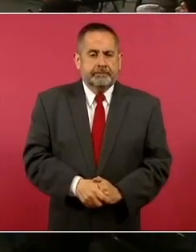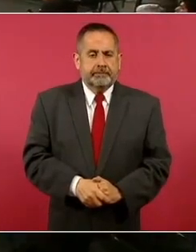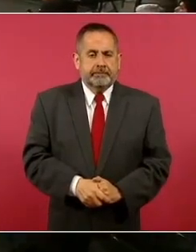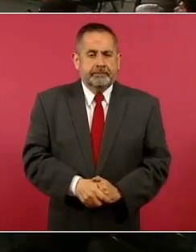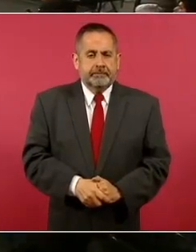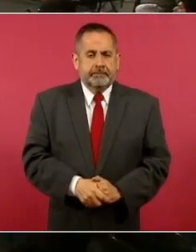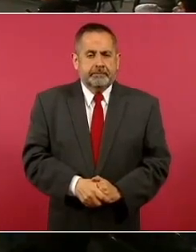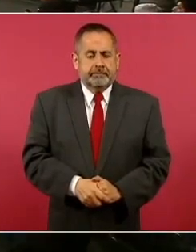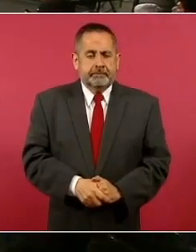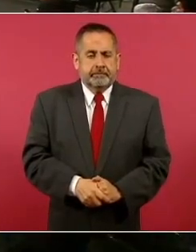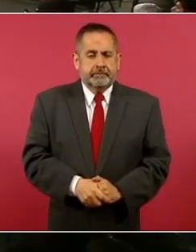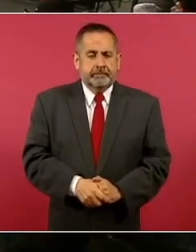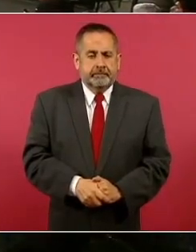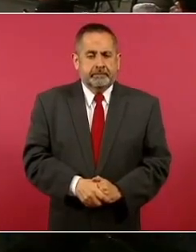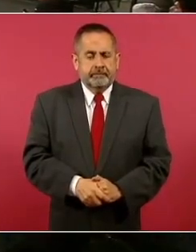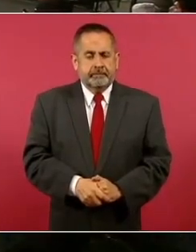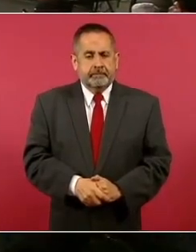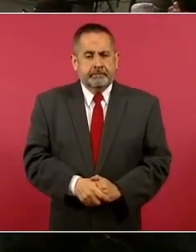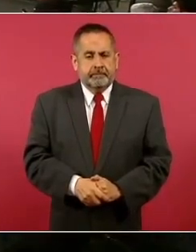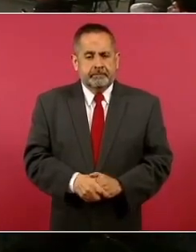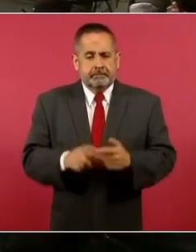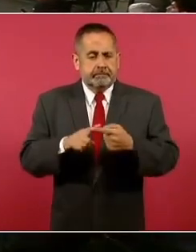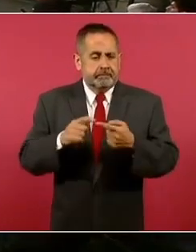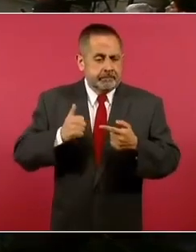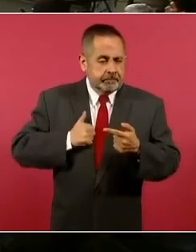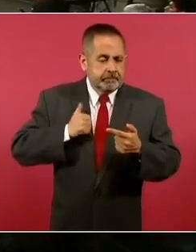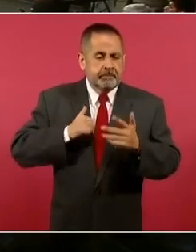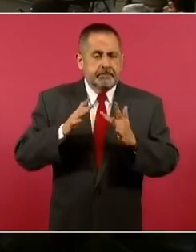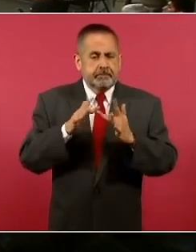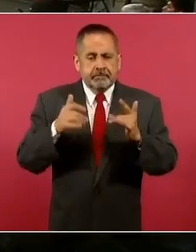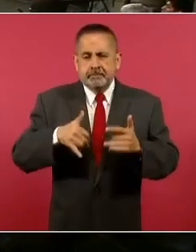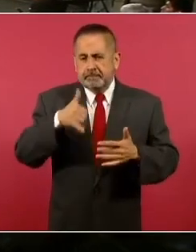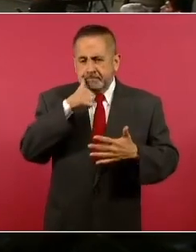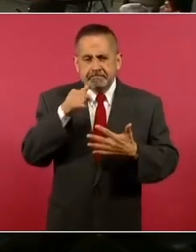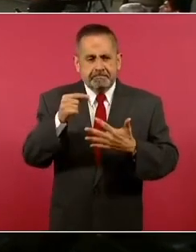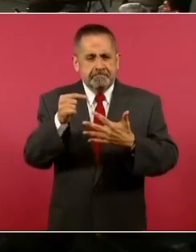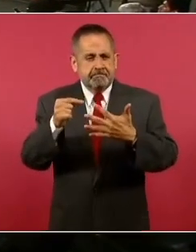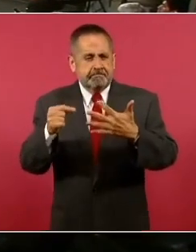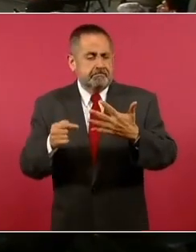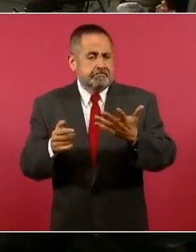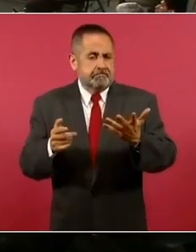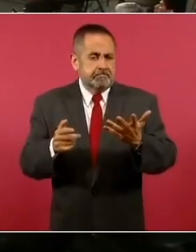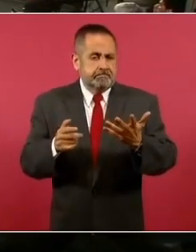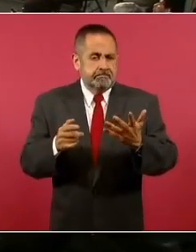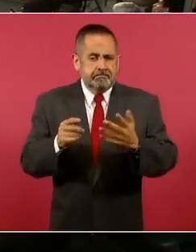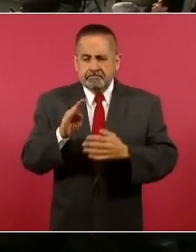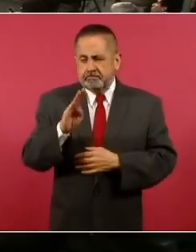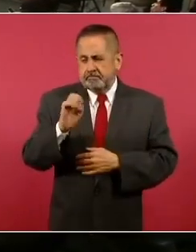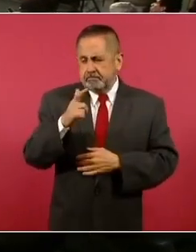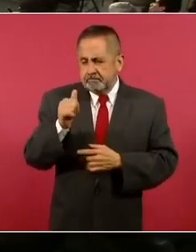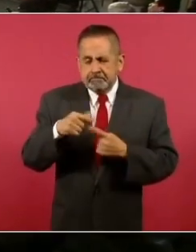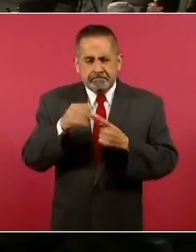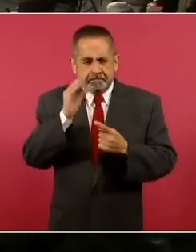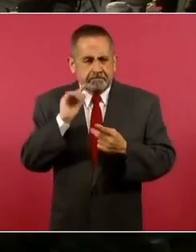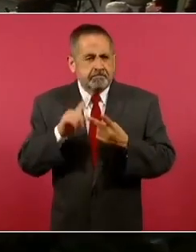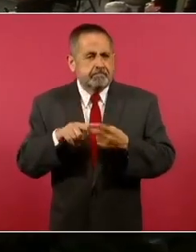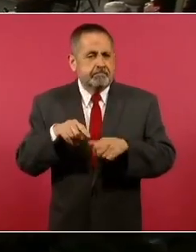arriba de Canadá, de Japón, de Francia, de Italia, de Bélgica, de Suiza,